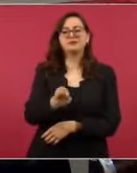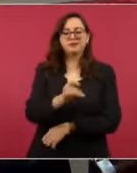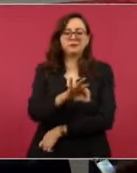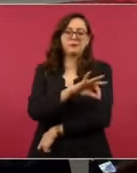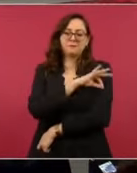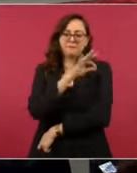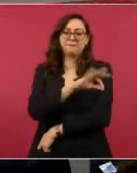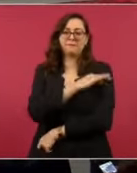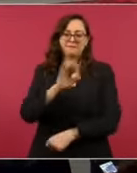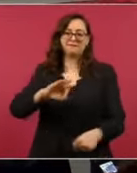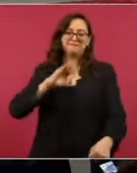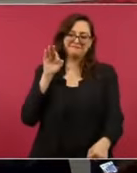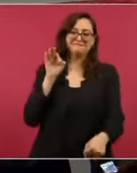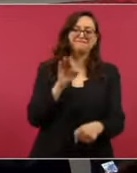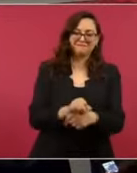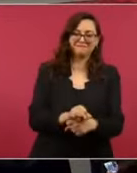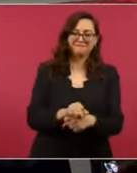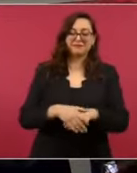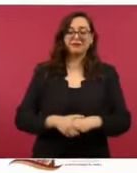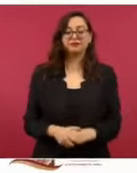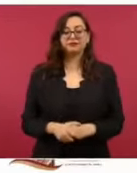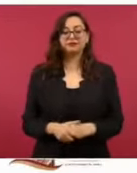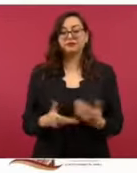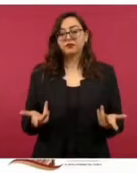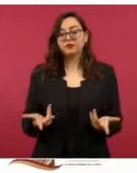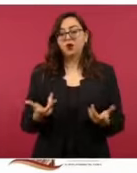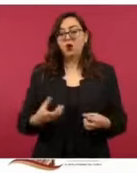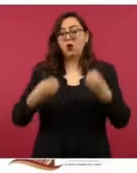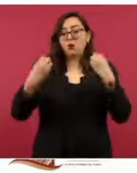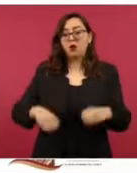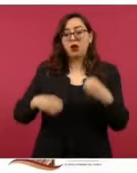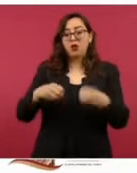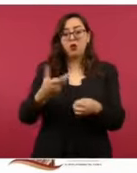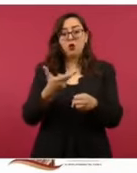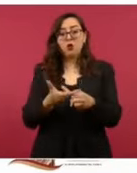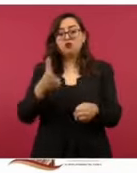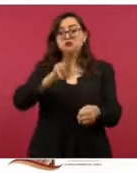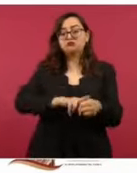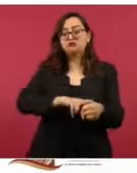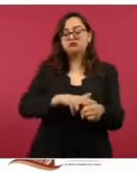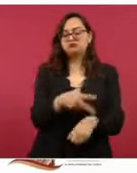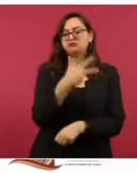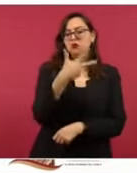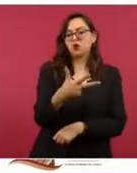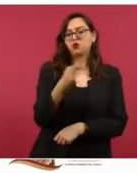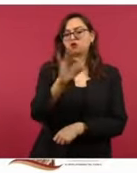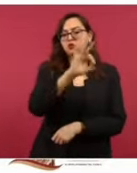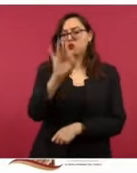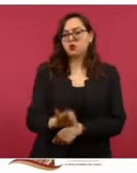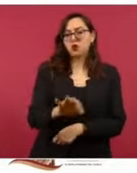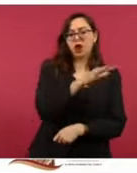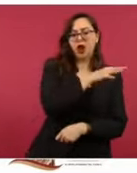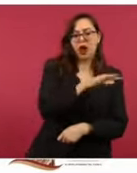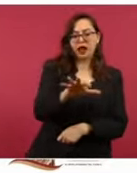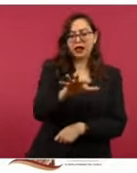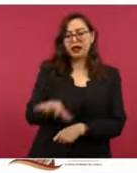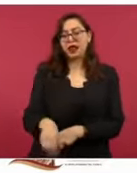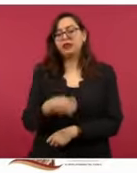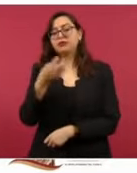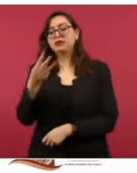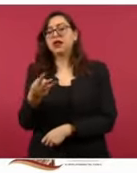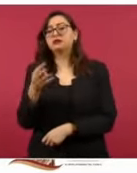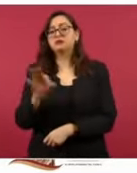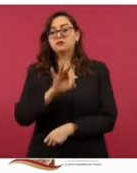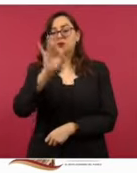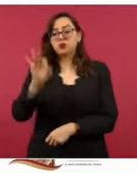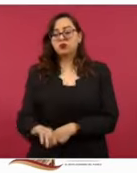menos grave. 8 por ciento es la ocupación hospitalaria en camas generales y 3 por ciento en camas de terapia intensiva o su